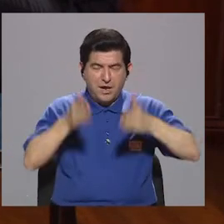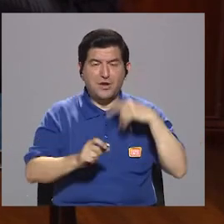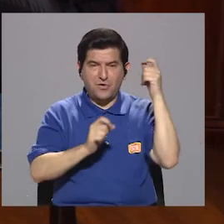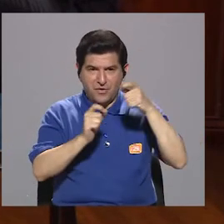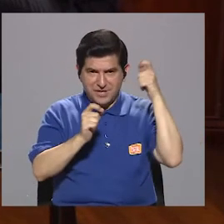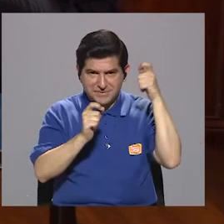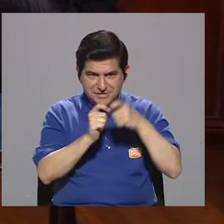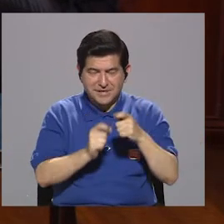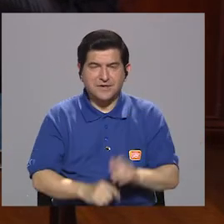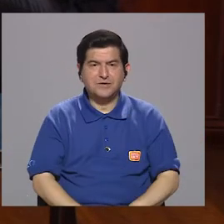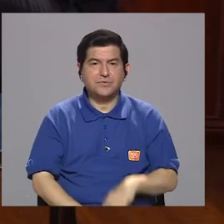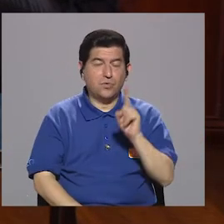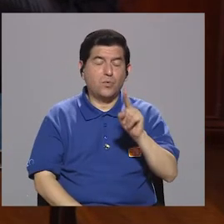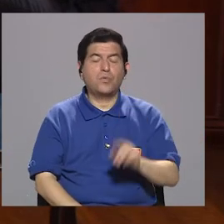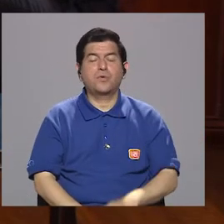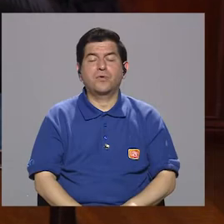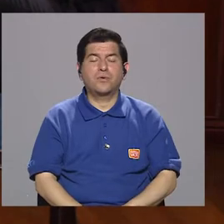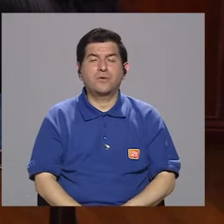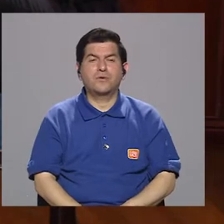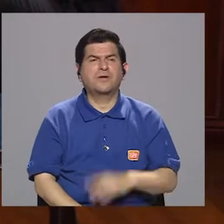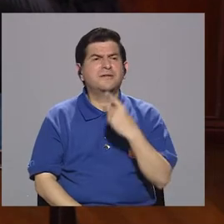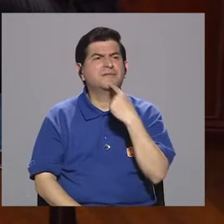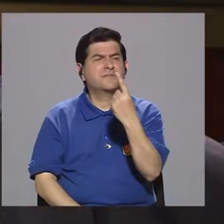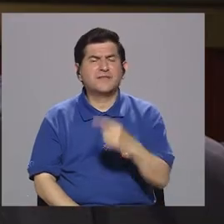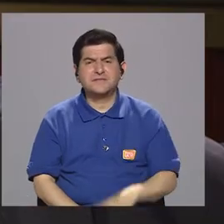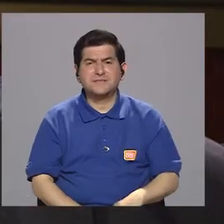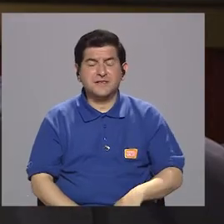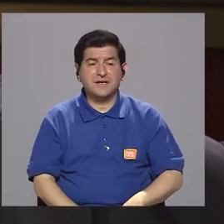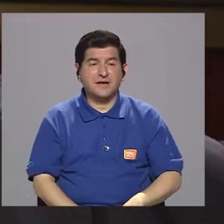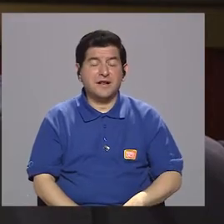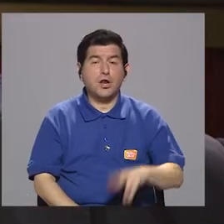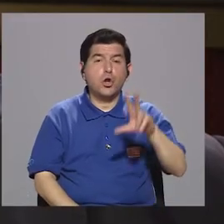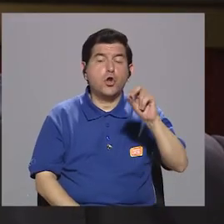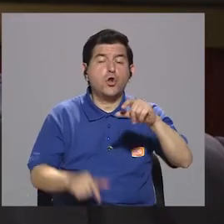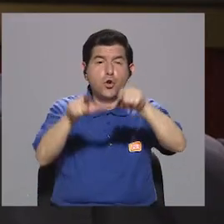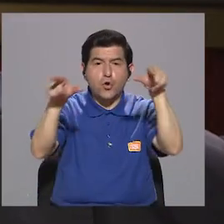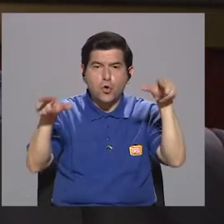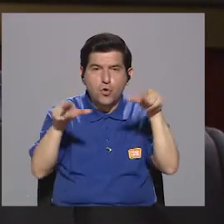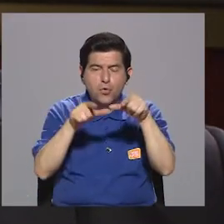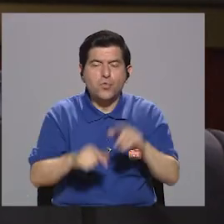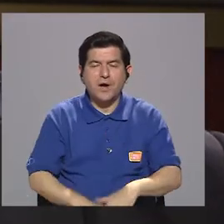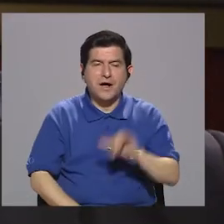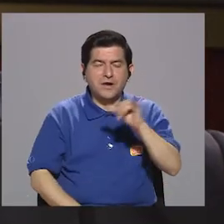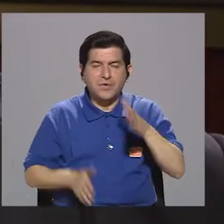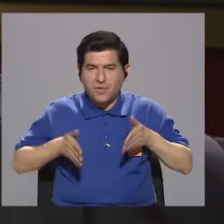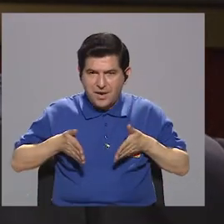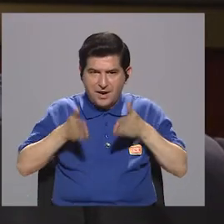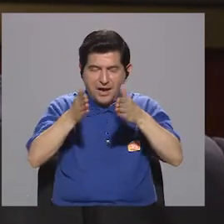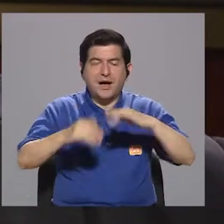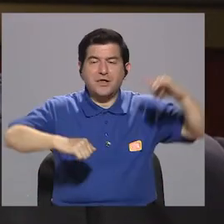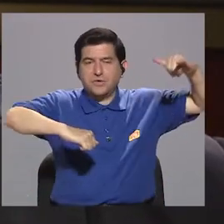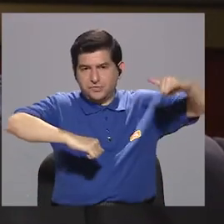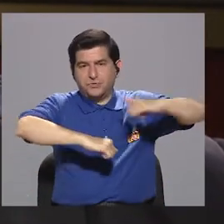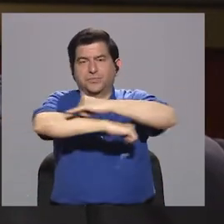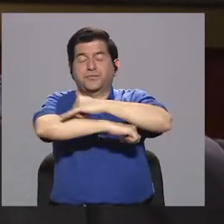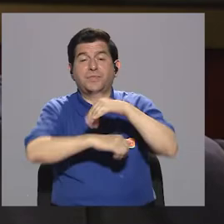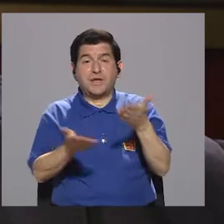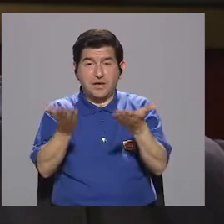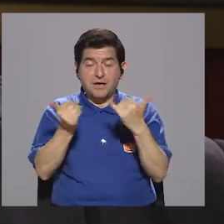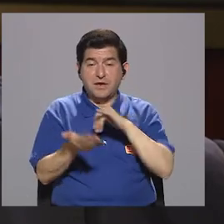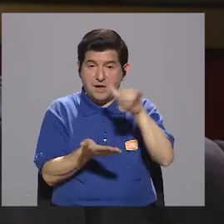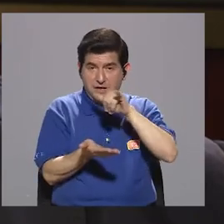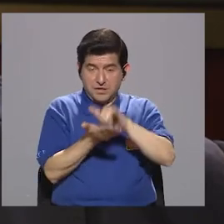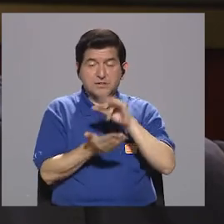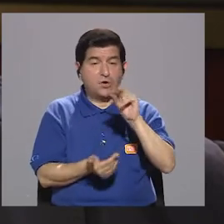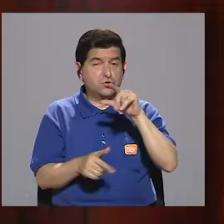y específicamente un antropólogo como Marco Ye decía que los no lugares eran casualmente como las autopistas y los aeropuertos. Y usted quiere que San